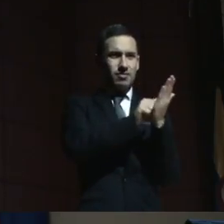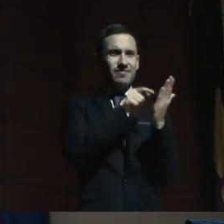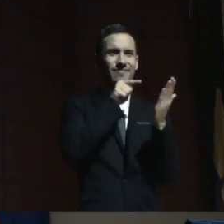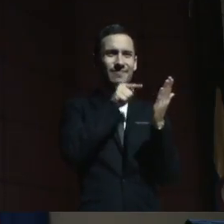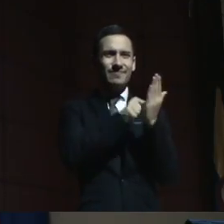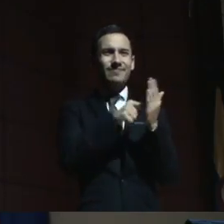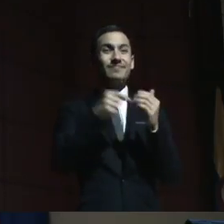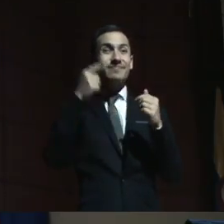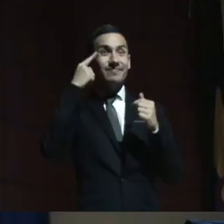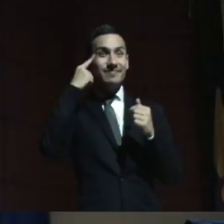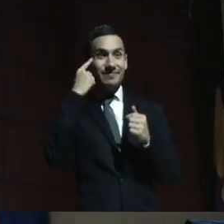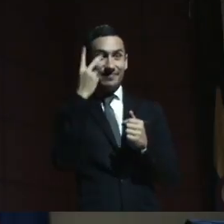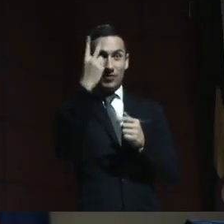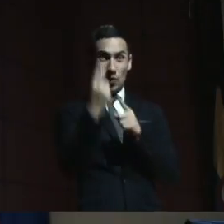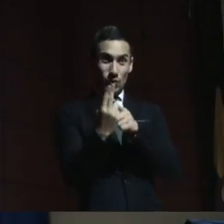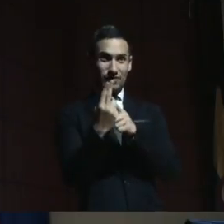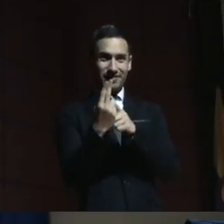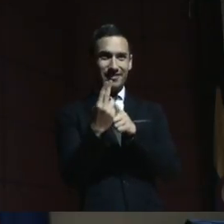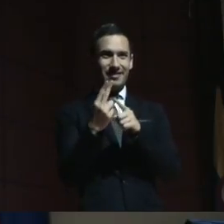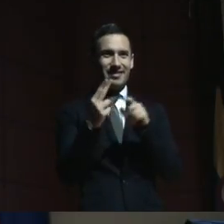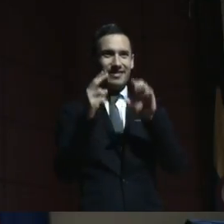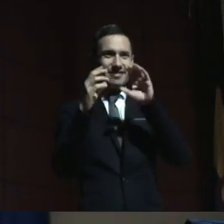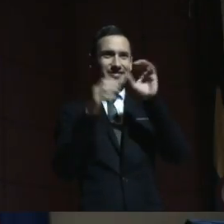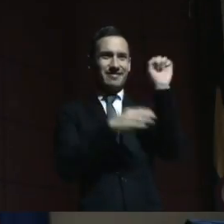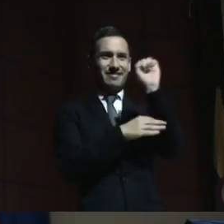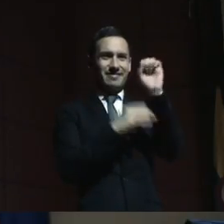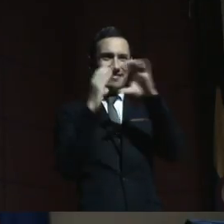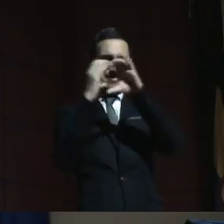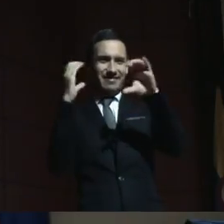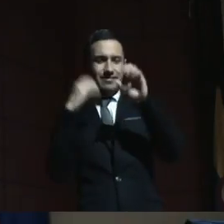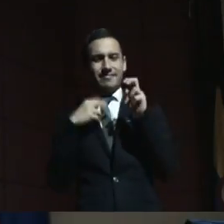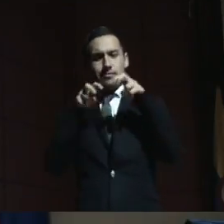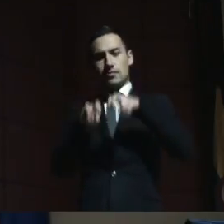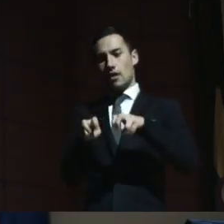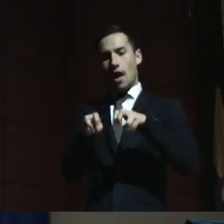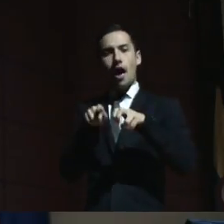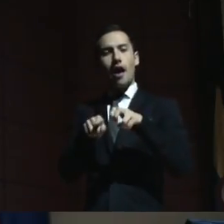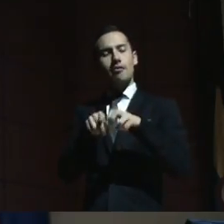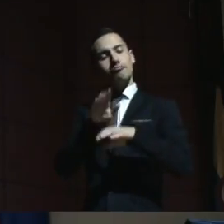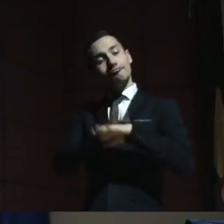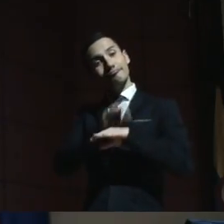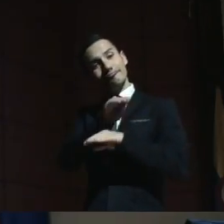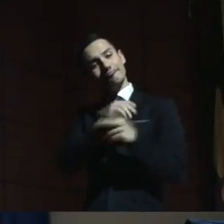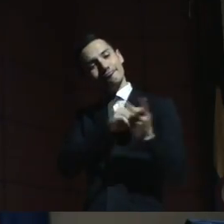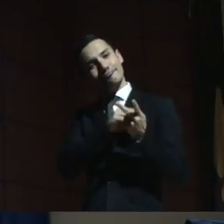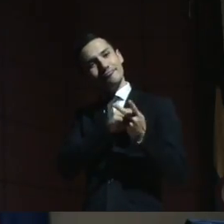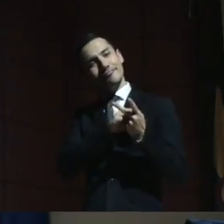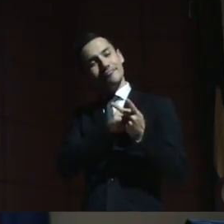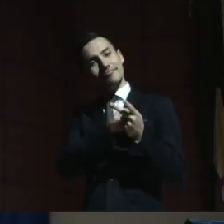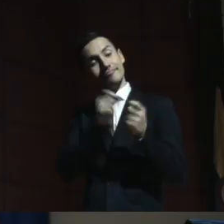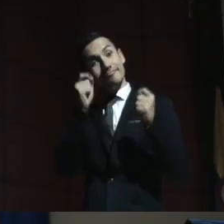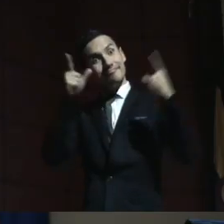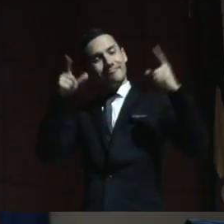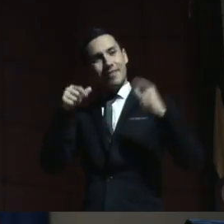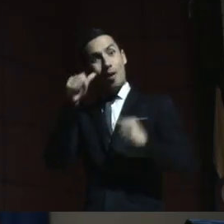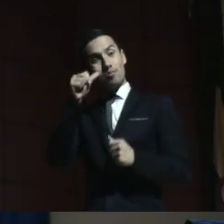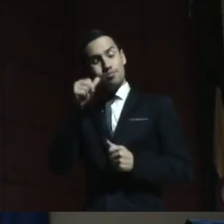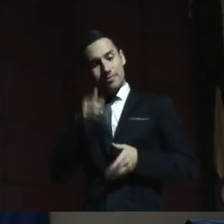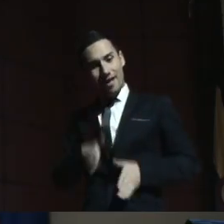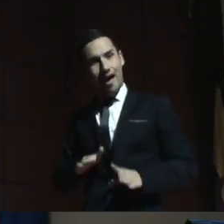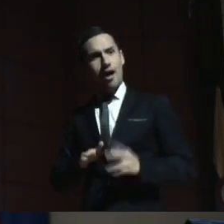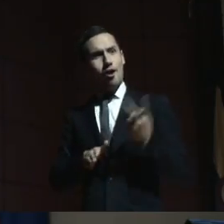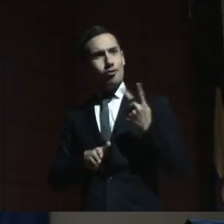cuando tienen la noticia de que van a tener un bebé, ¿sí? Entonces, son cosas que no podemos